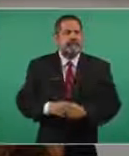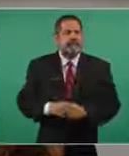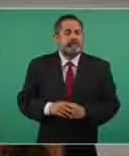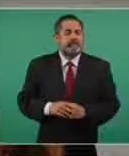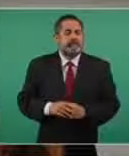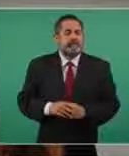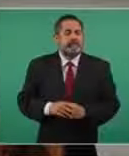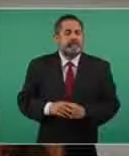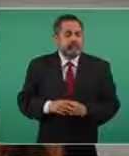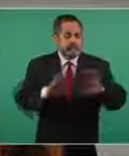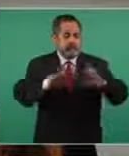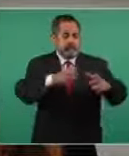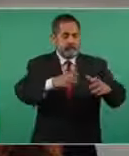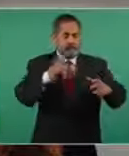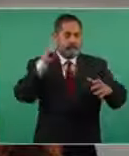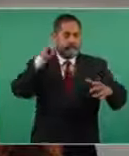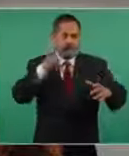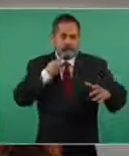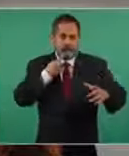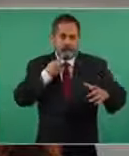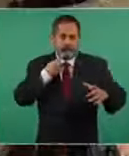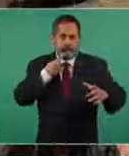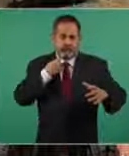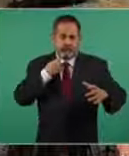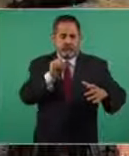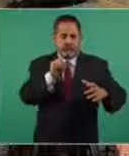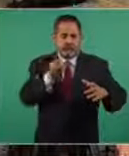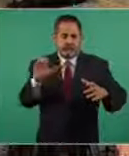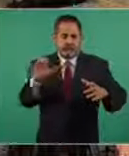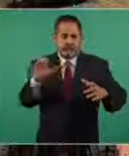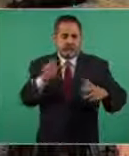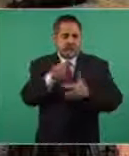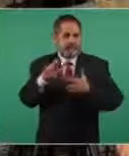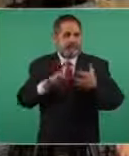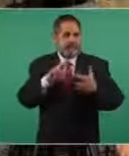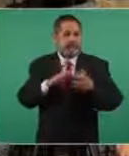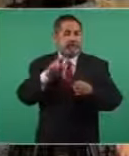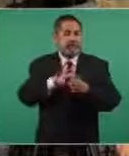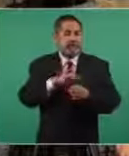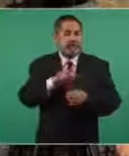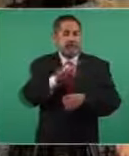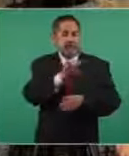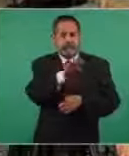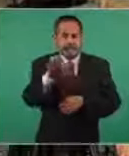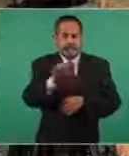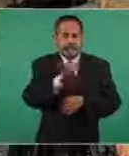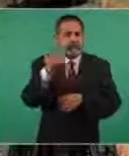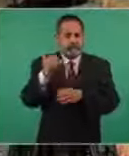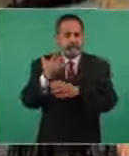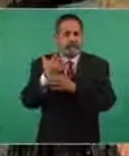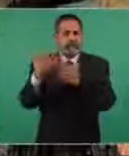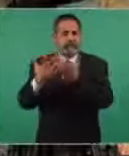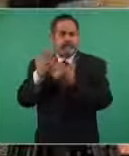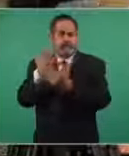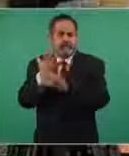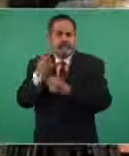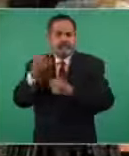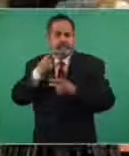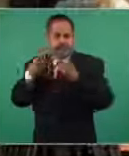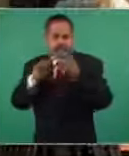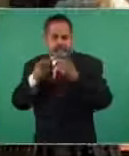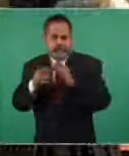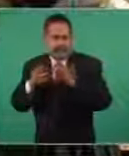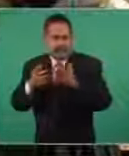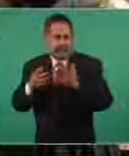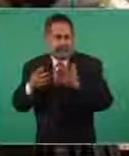Es la comunidad de sordos, Asociación Regional de Sordos Ensenadenses y Manos que Hablan. ¿Qué están pidiendo